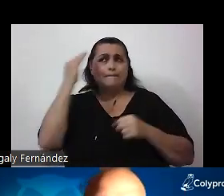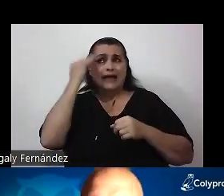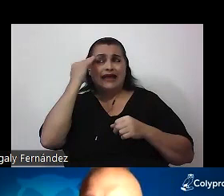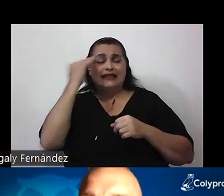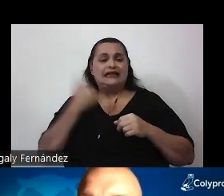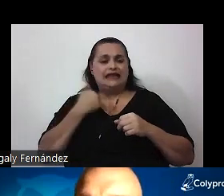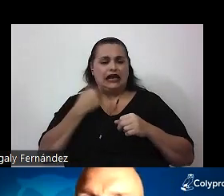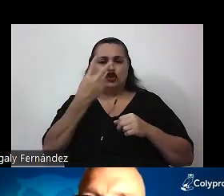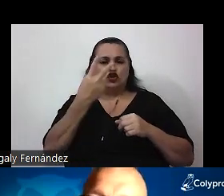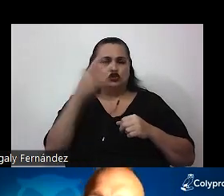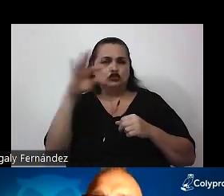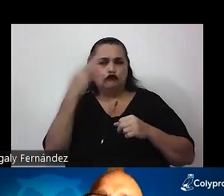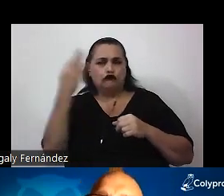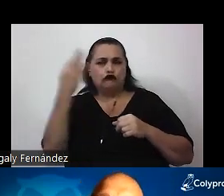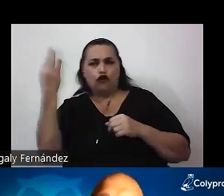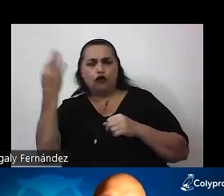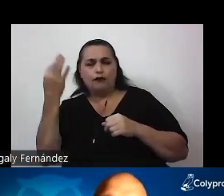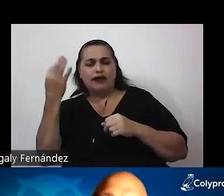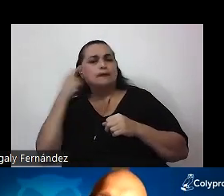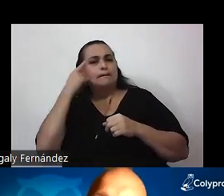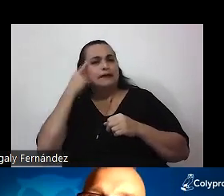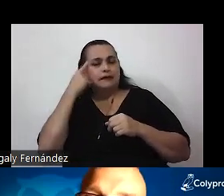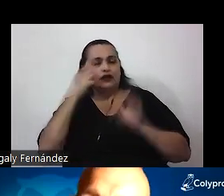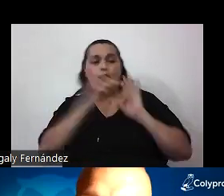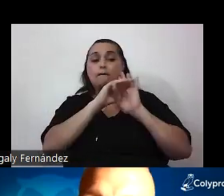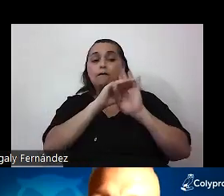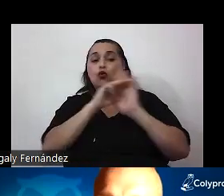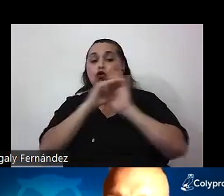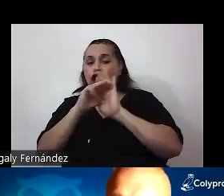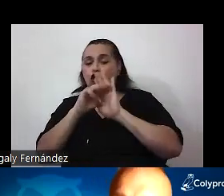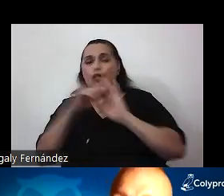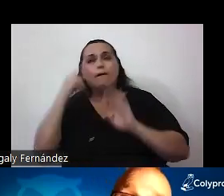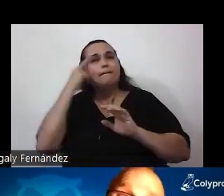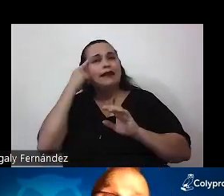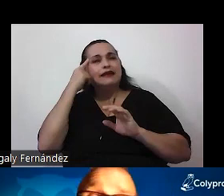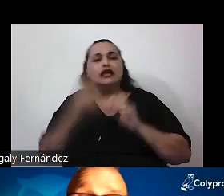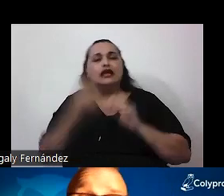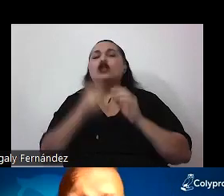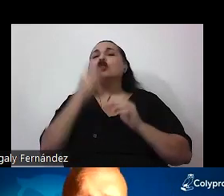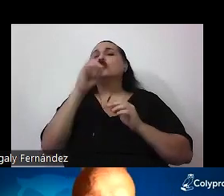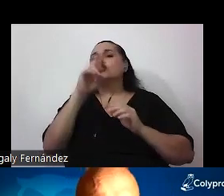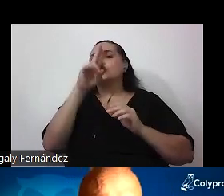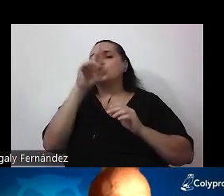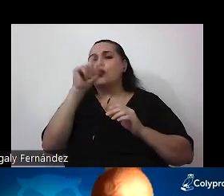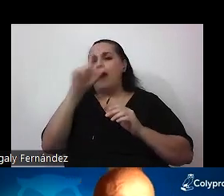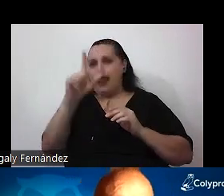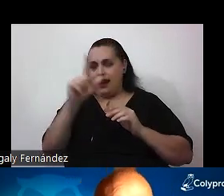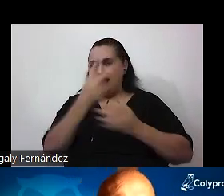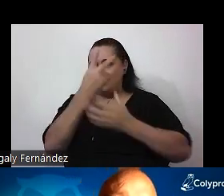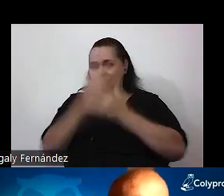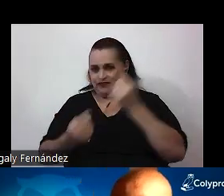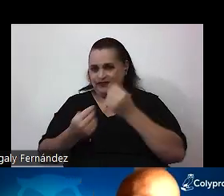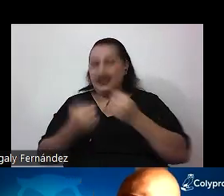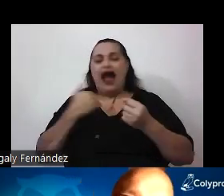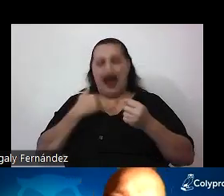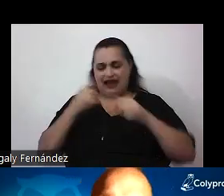modos de funcionamiento. A esto se le llaman modelos de la mente dual en psicología. Y lo digo en plural, modelos, porque hay varias teorías, varios autores,